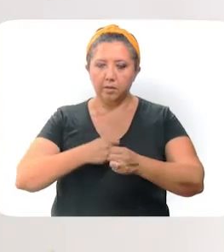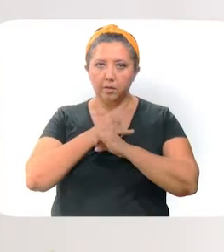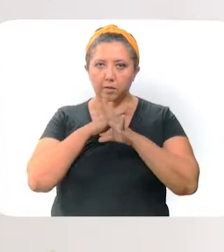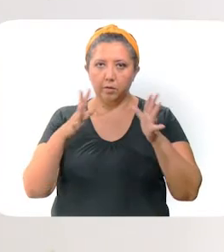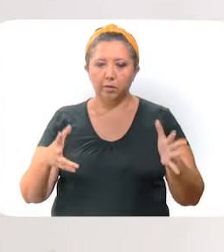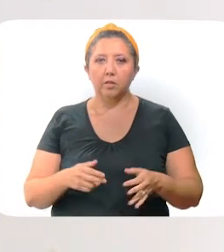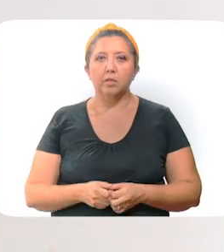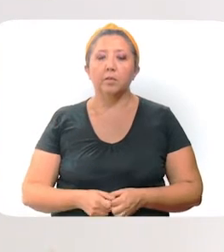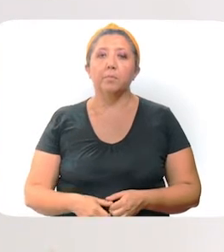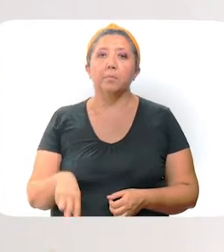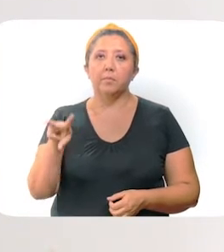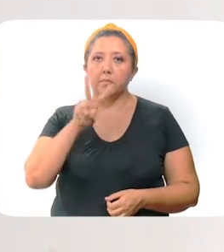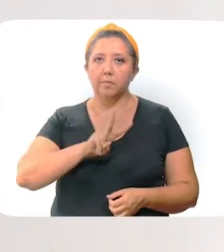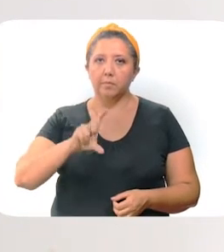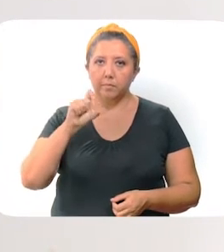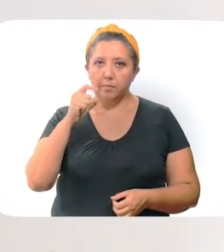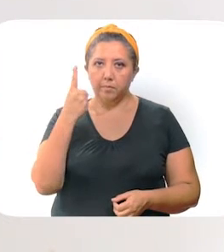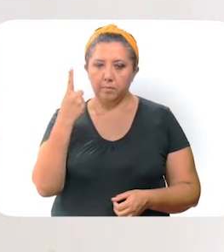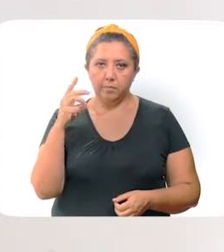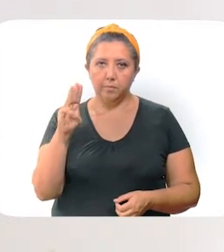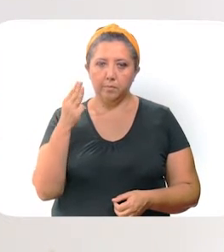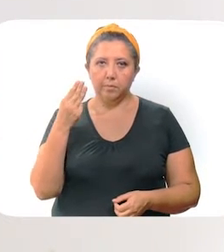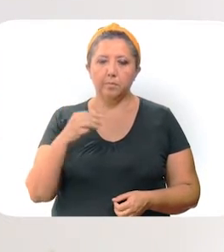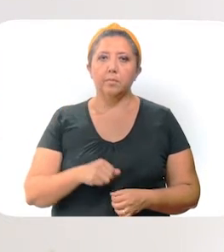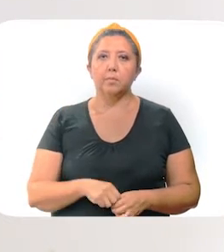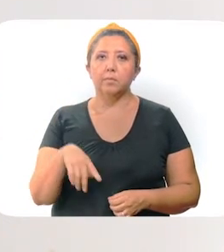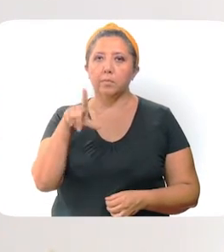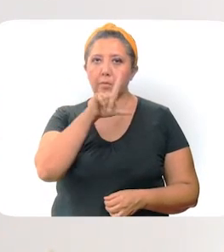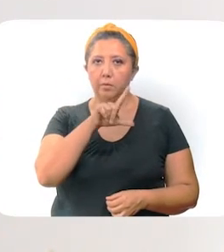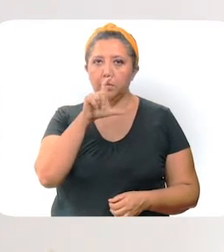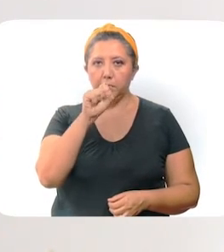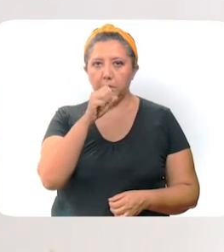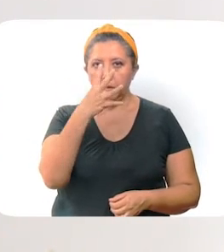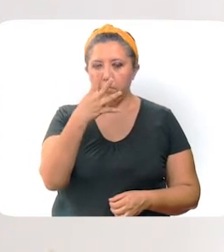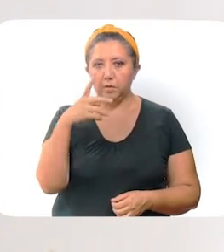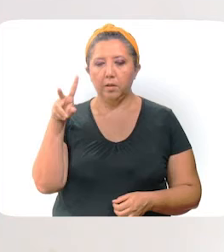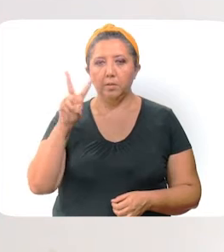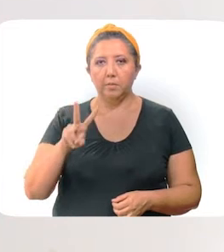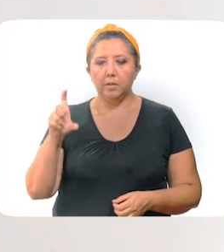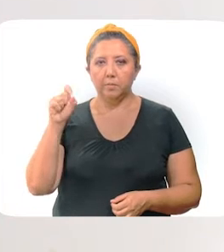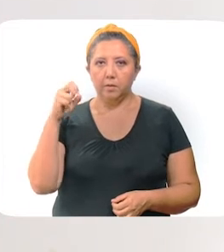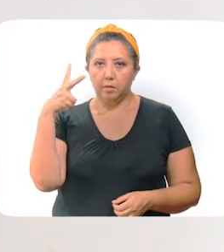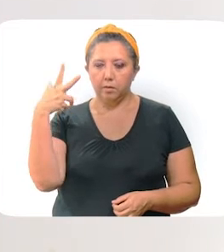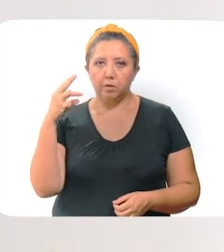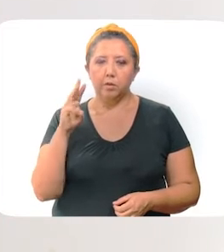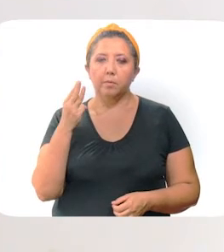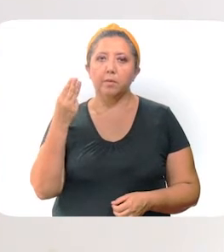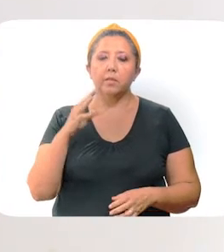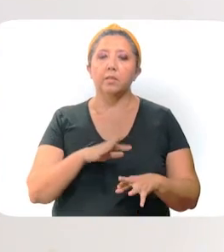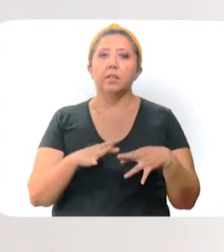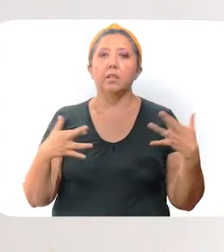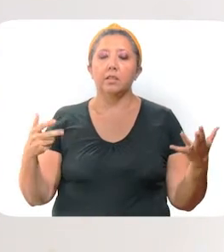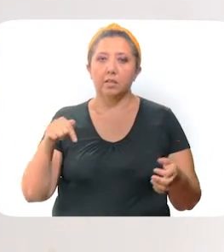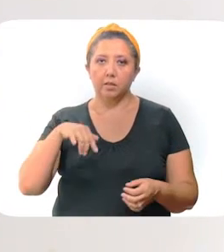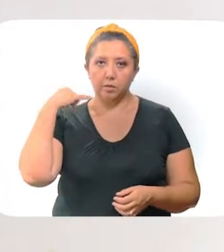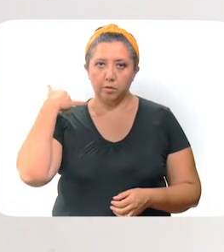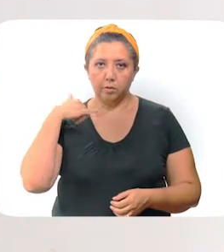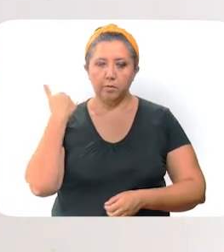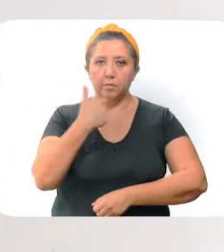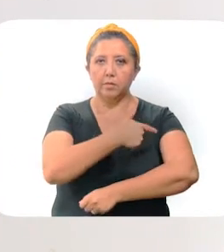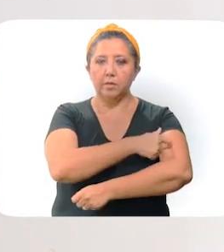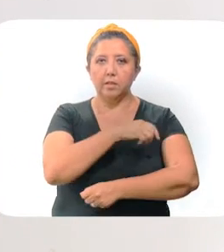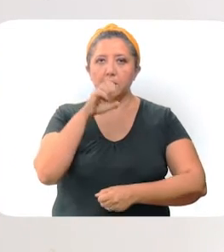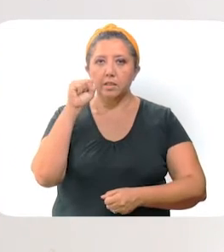Este es el parte médico de este viernes 21 de mayo. De lunes 24 al viernes 28 de mayo se realizará en Yucatán la